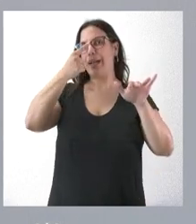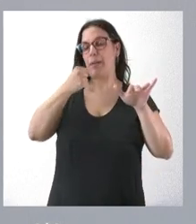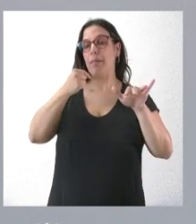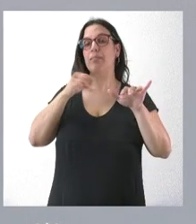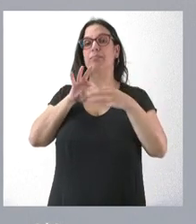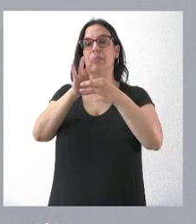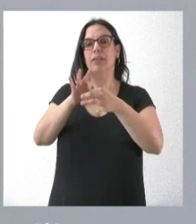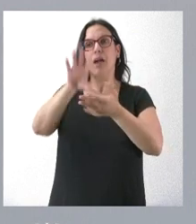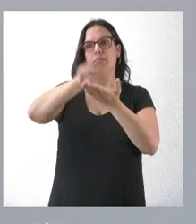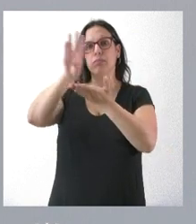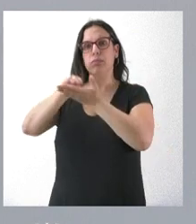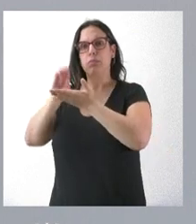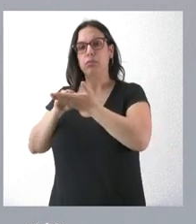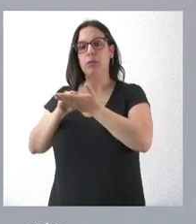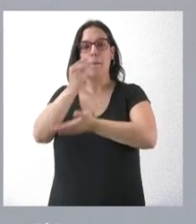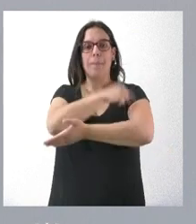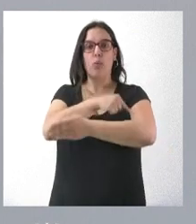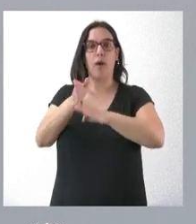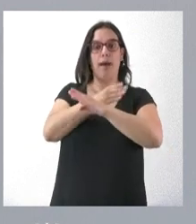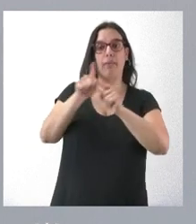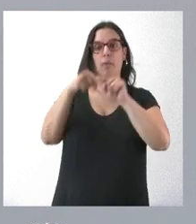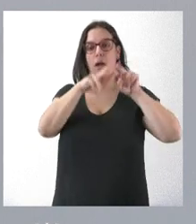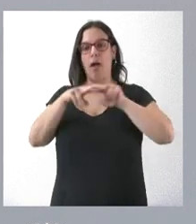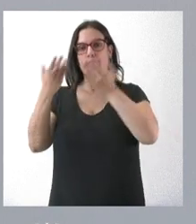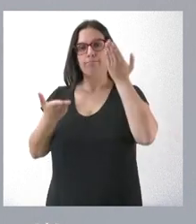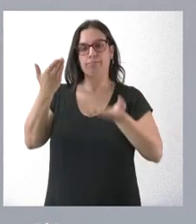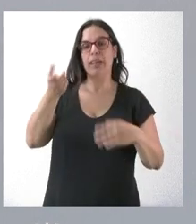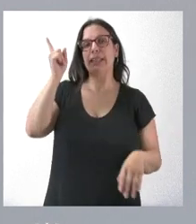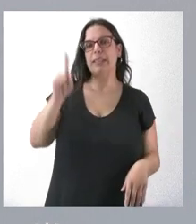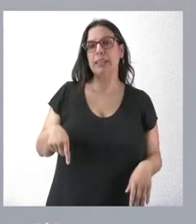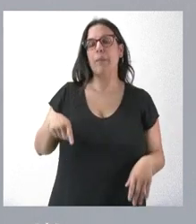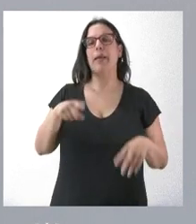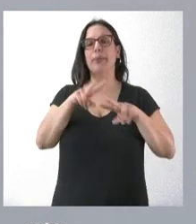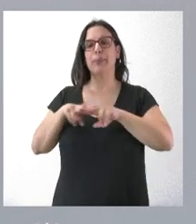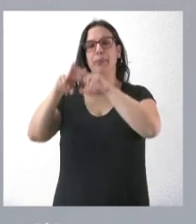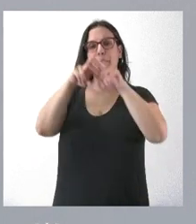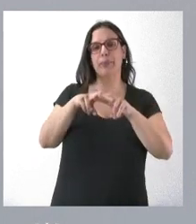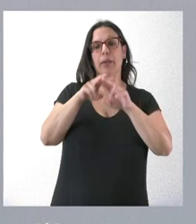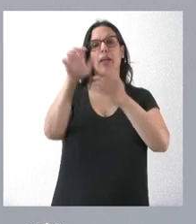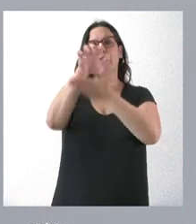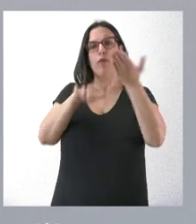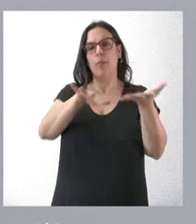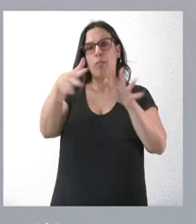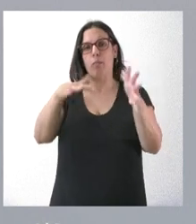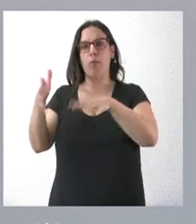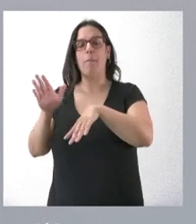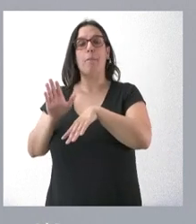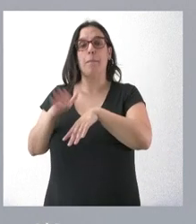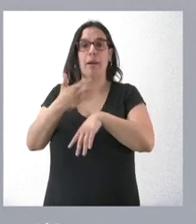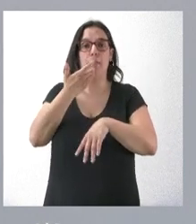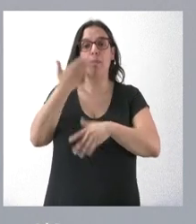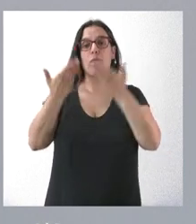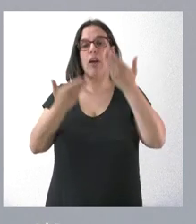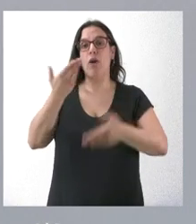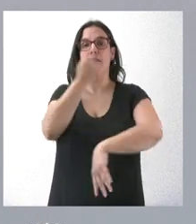tratamiento de muestras pre- y postvacunales frente a la gripe, así como el correspondiente análisis y emisión de informes para, entre otras cuestiones, valorar la